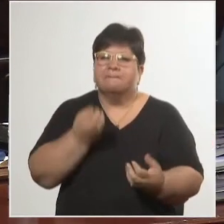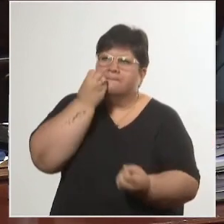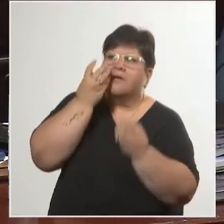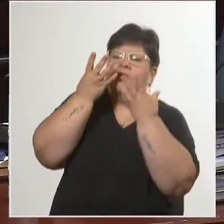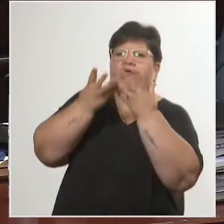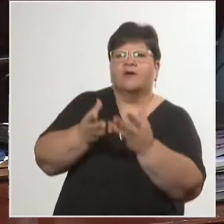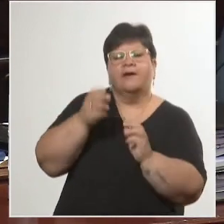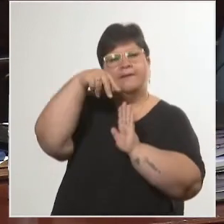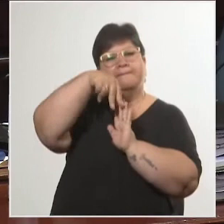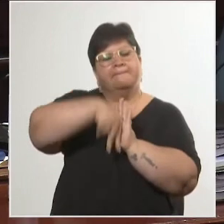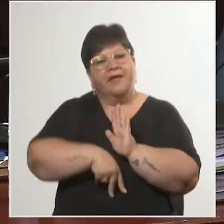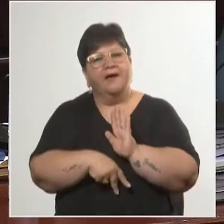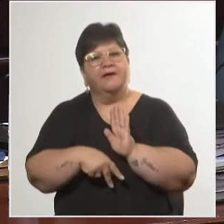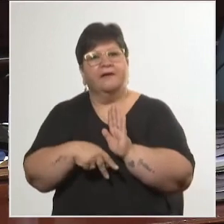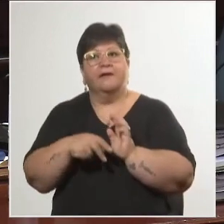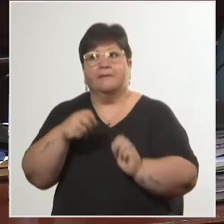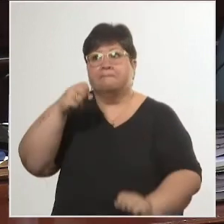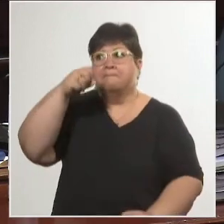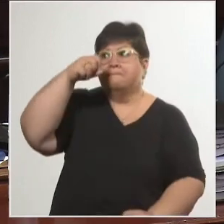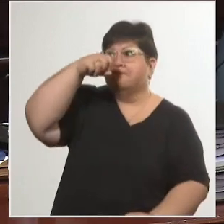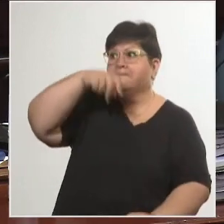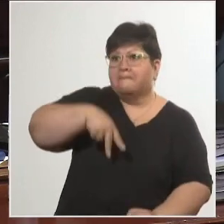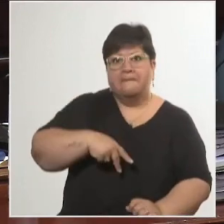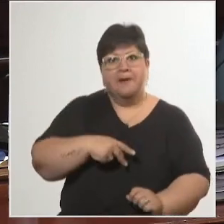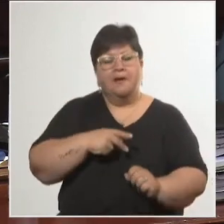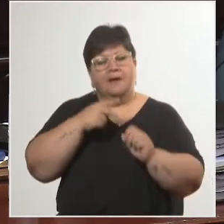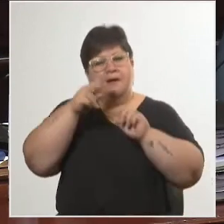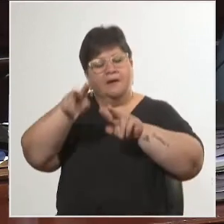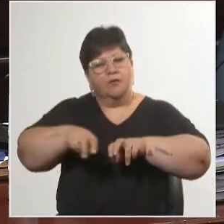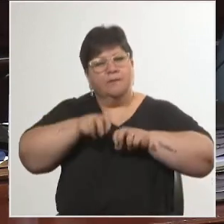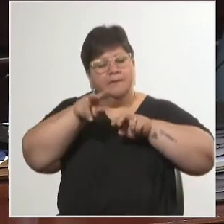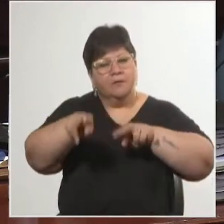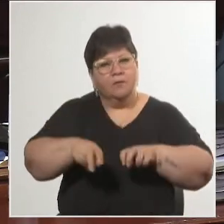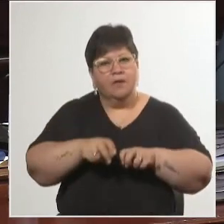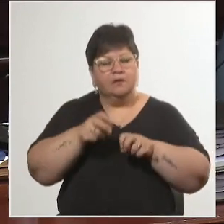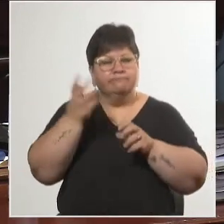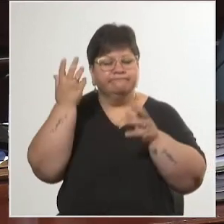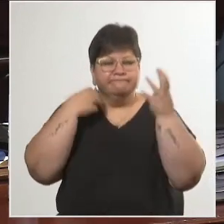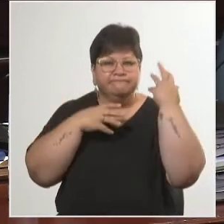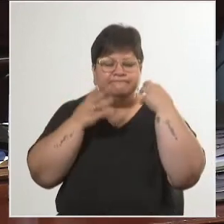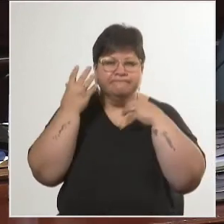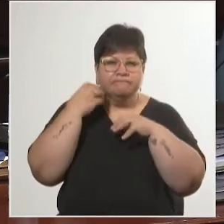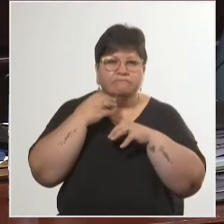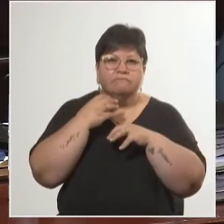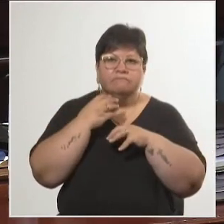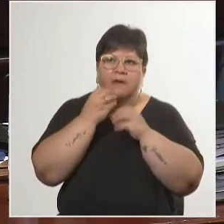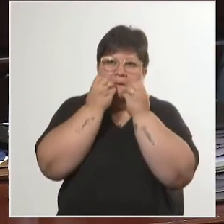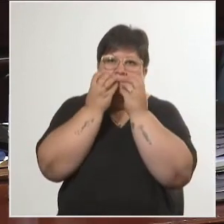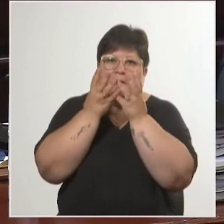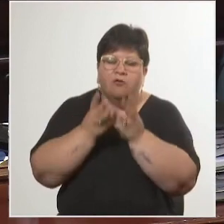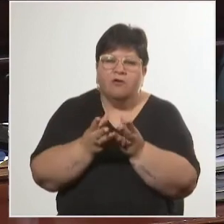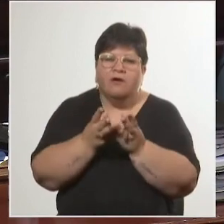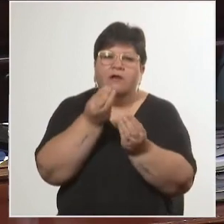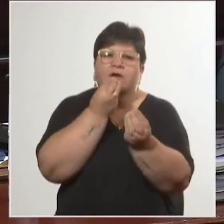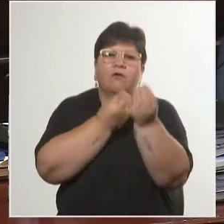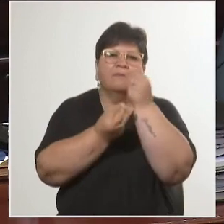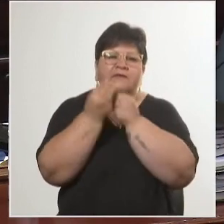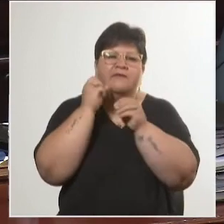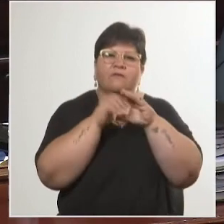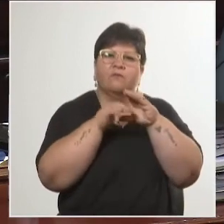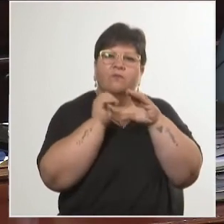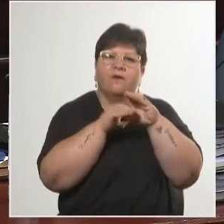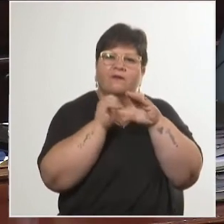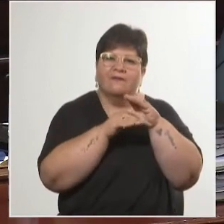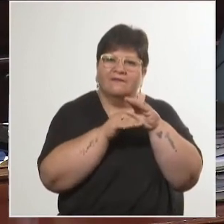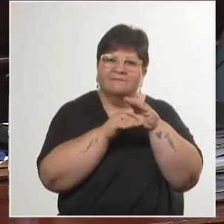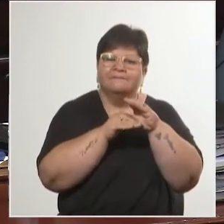para generar en el Uruguay una gran política de reserva de forrajes. Ya se